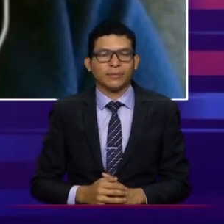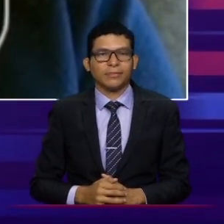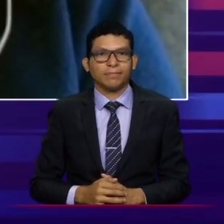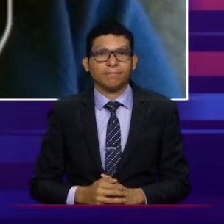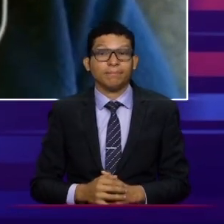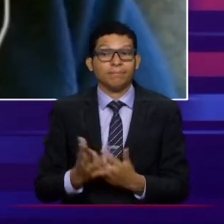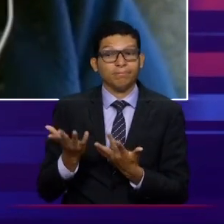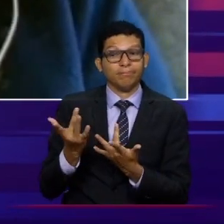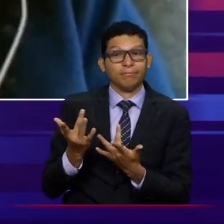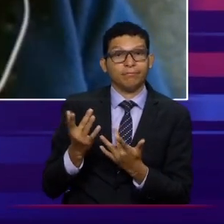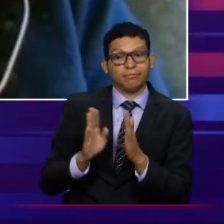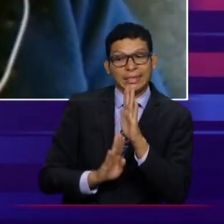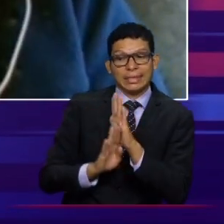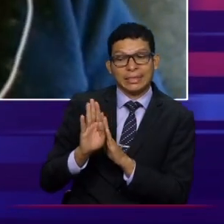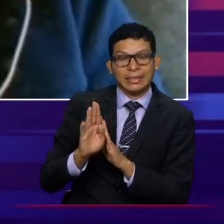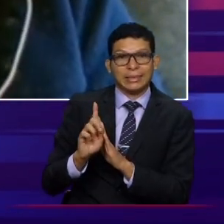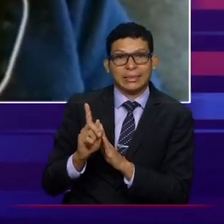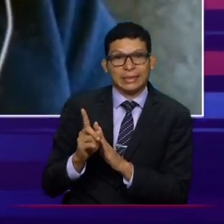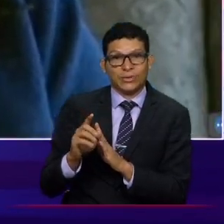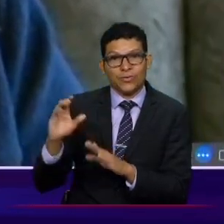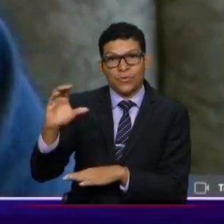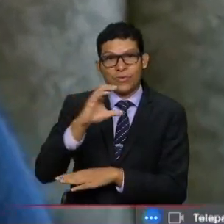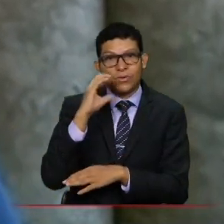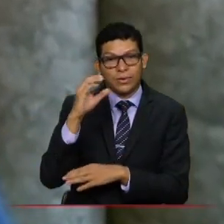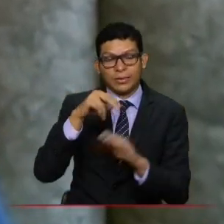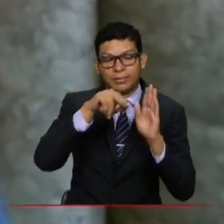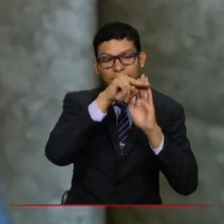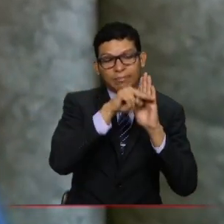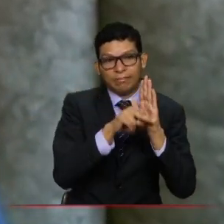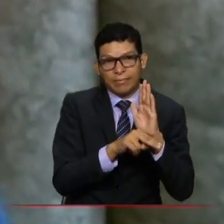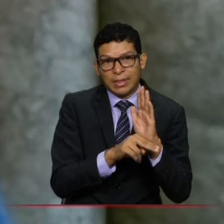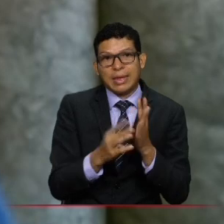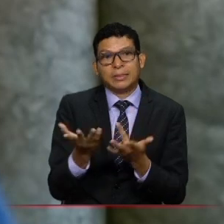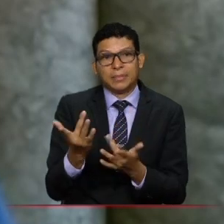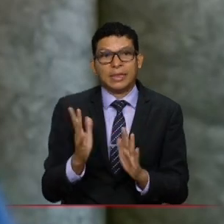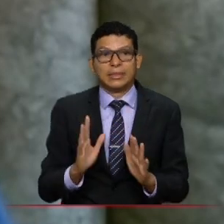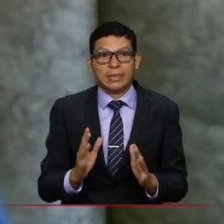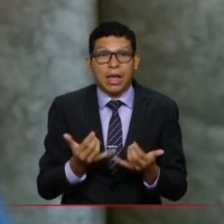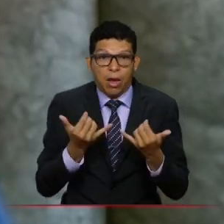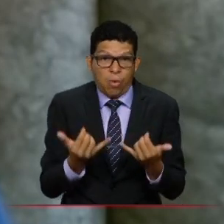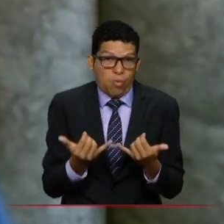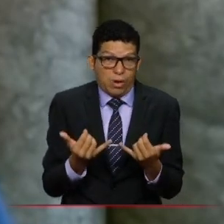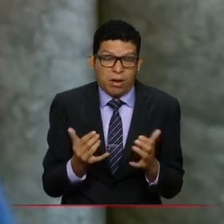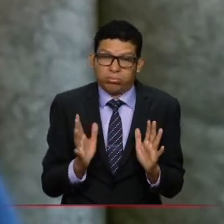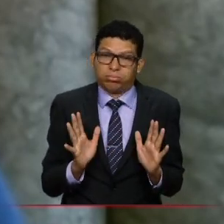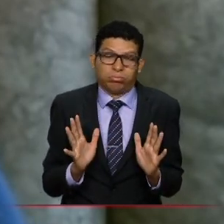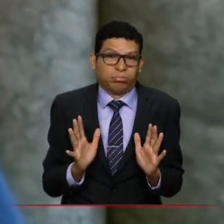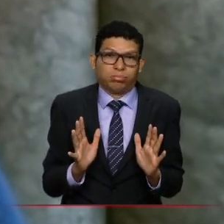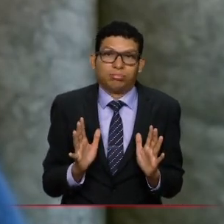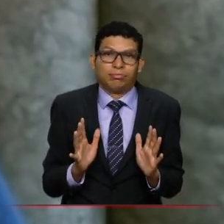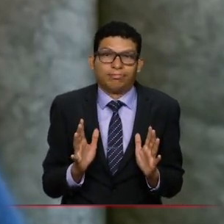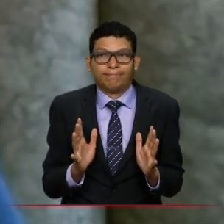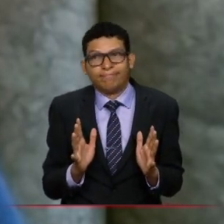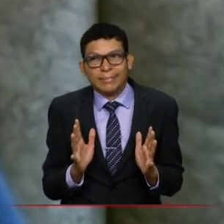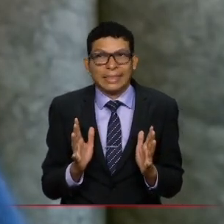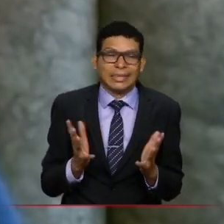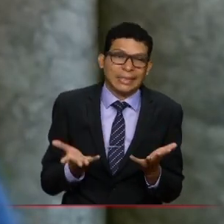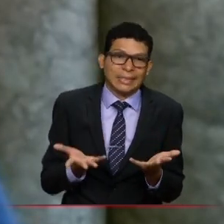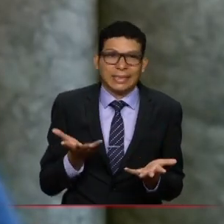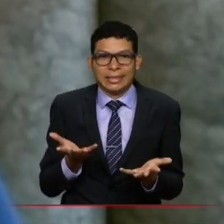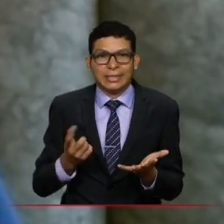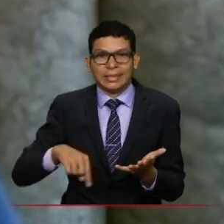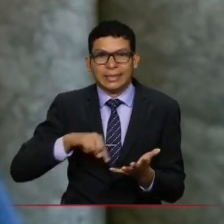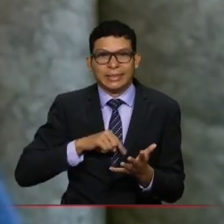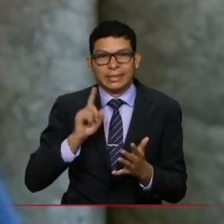se dé avance en todo Colombia en la normatividad. Es decir, en este momento estamos con